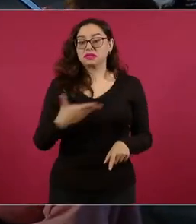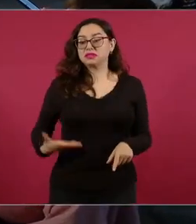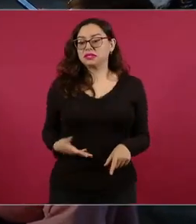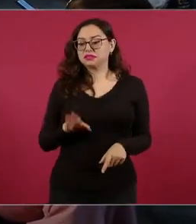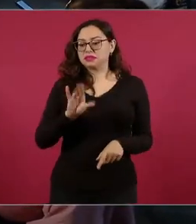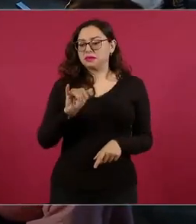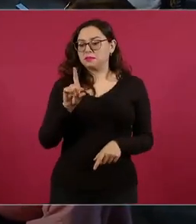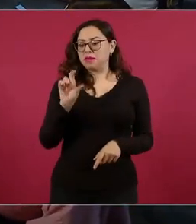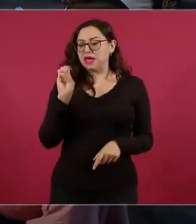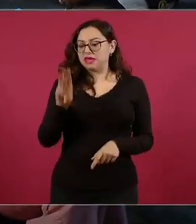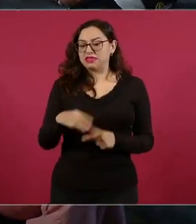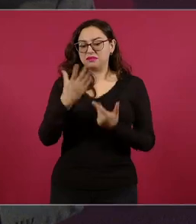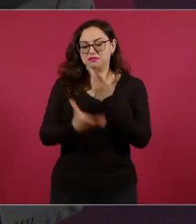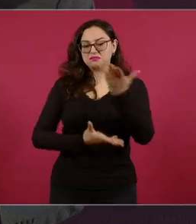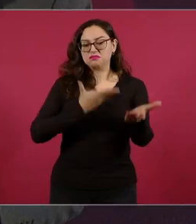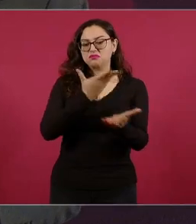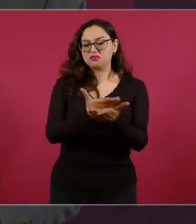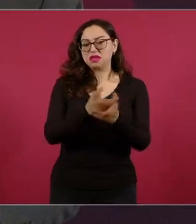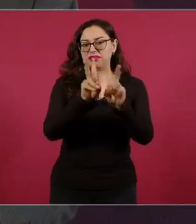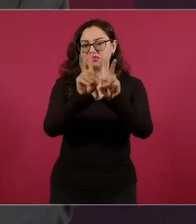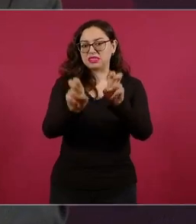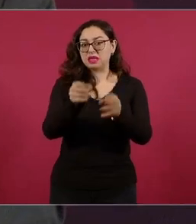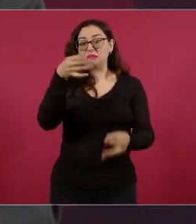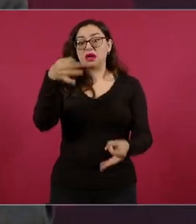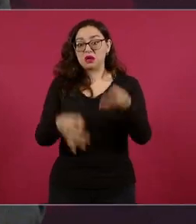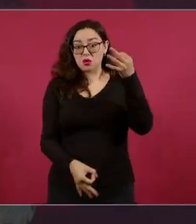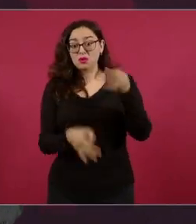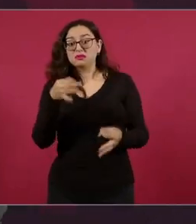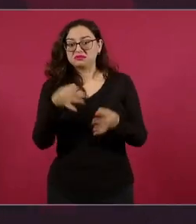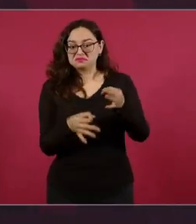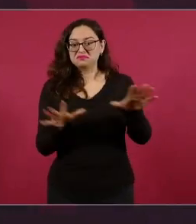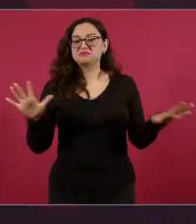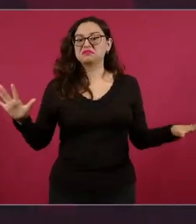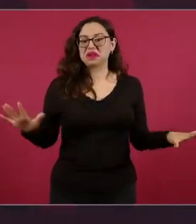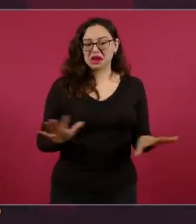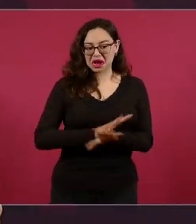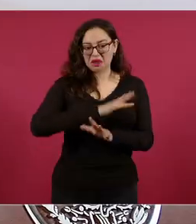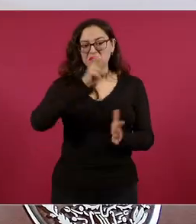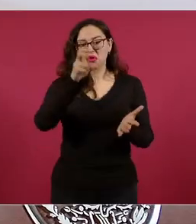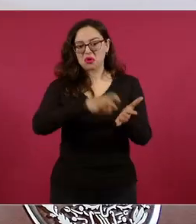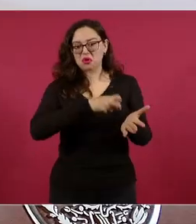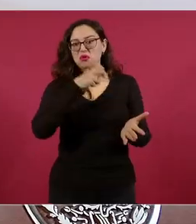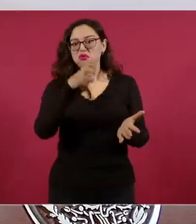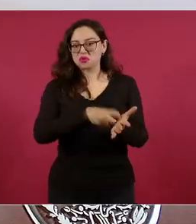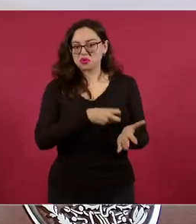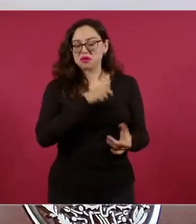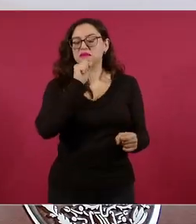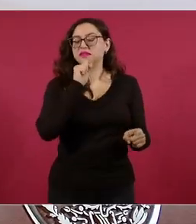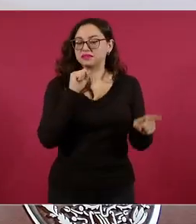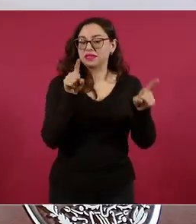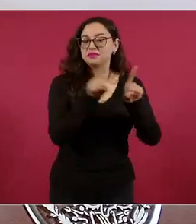pero seguramente es el que no haya